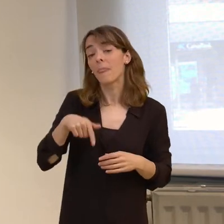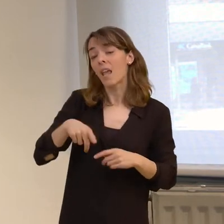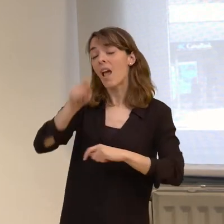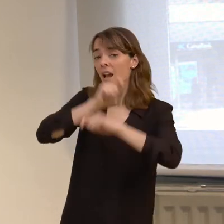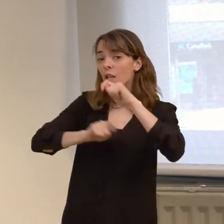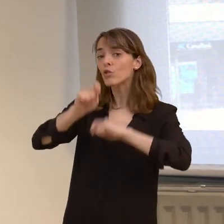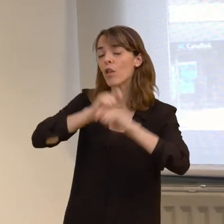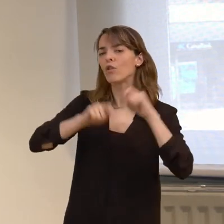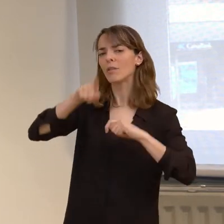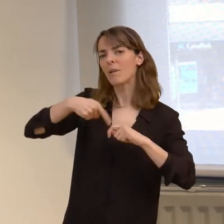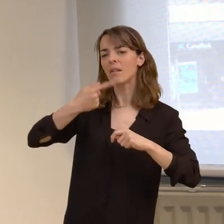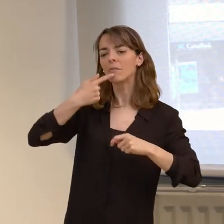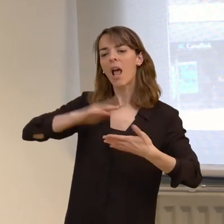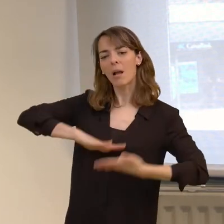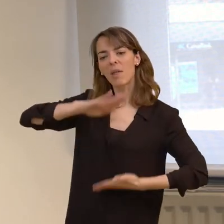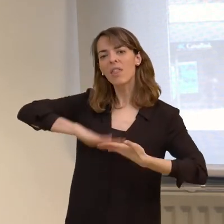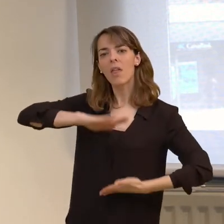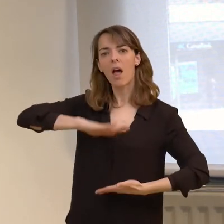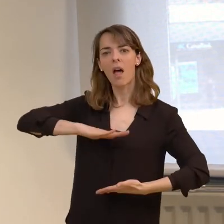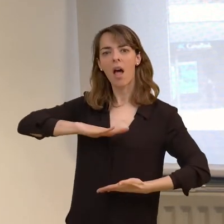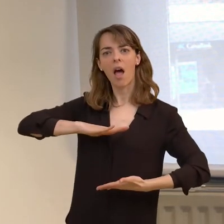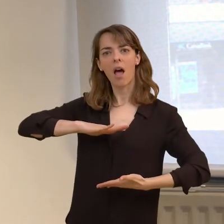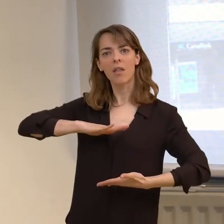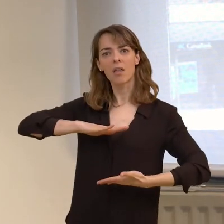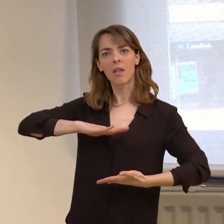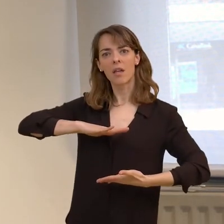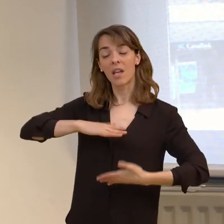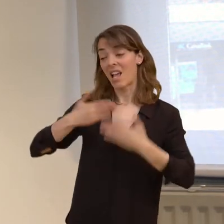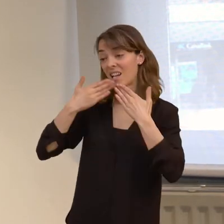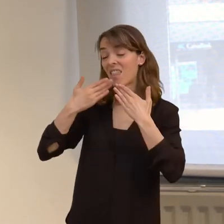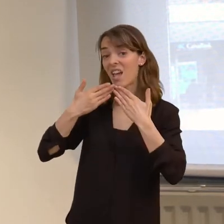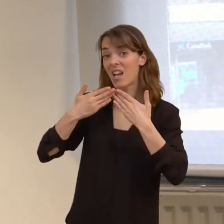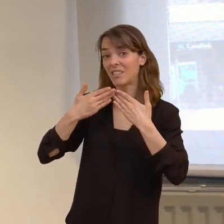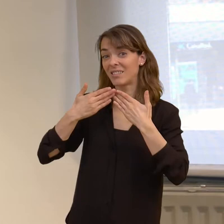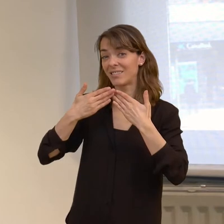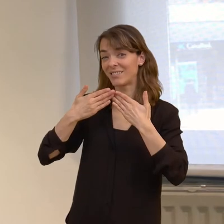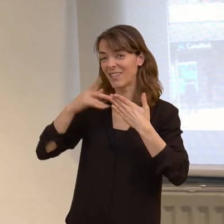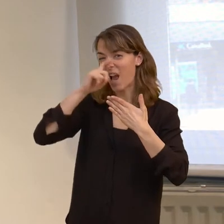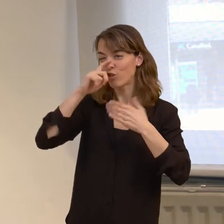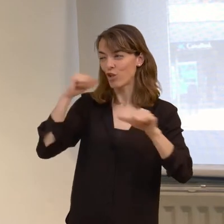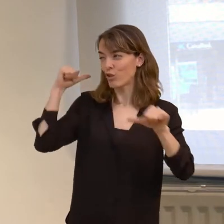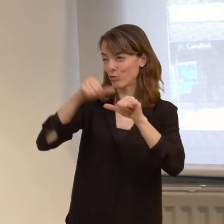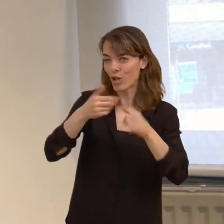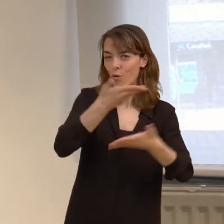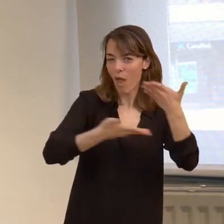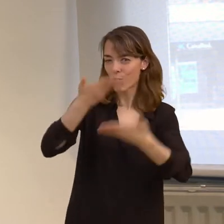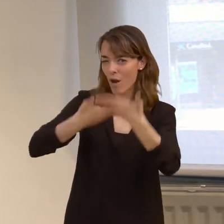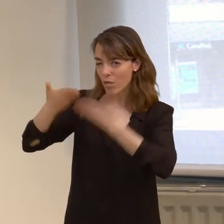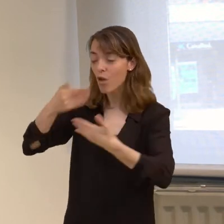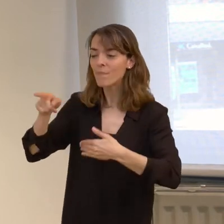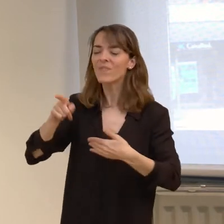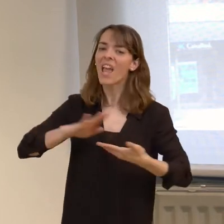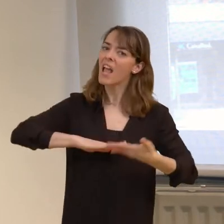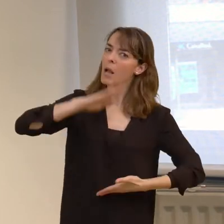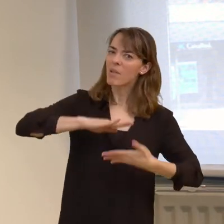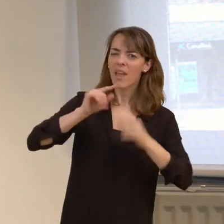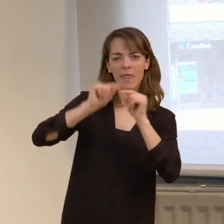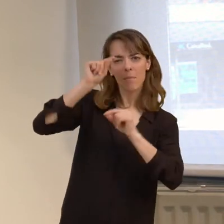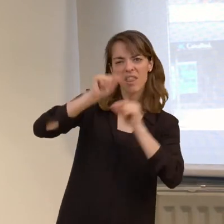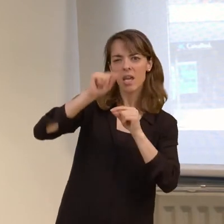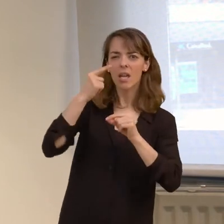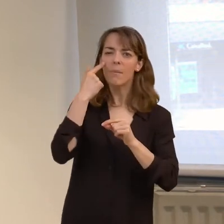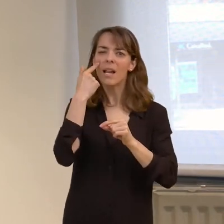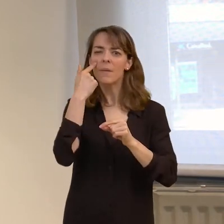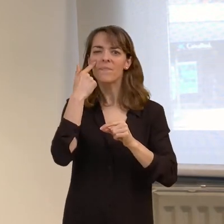asociación también tenéis la capacidad, por las colaboraciones que habéis establecido a largo de los años, de medir